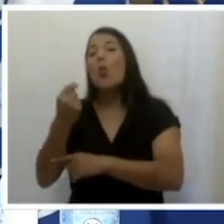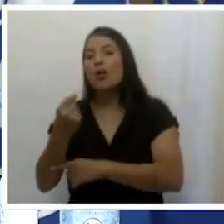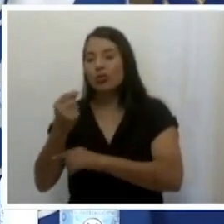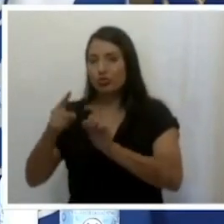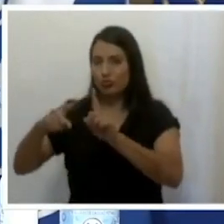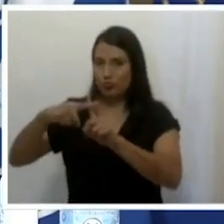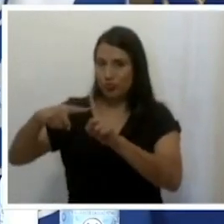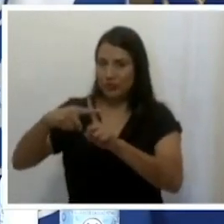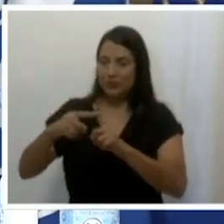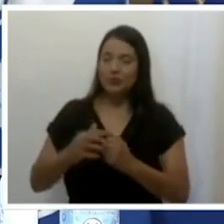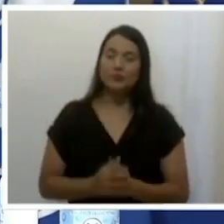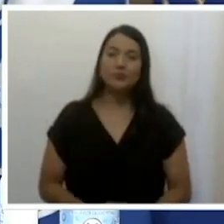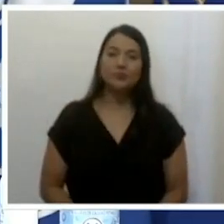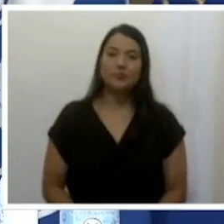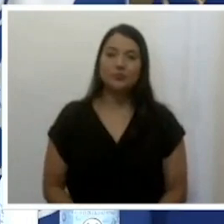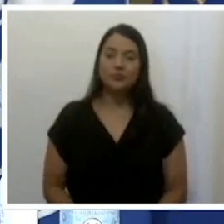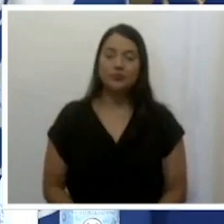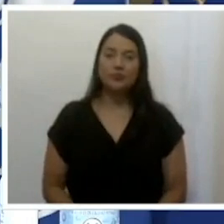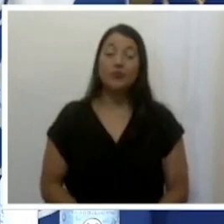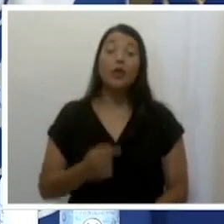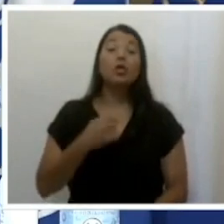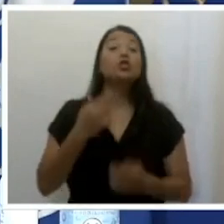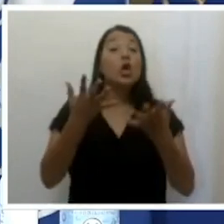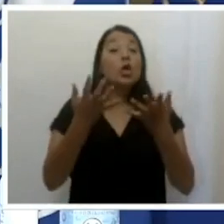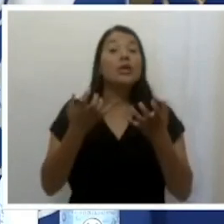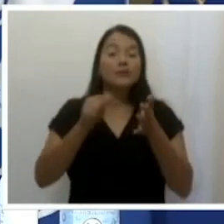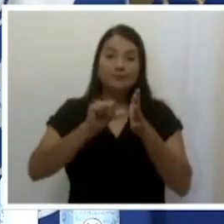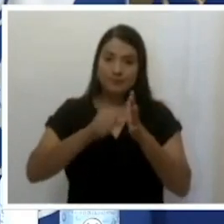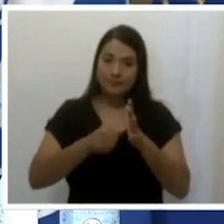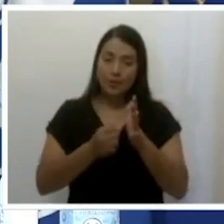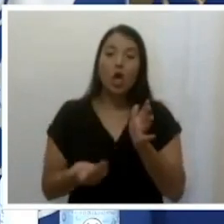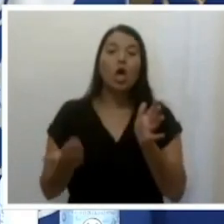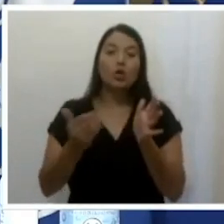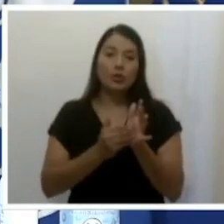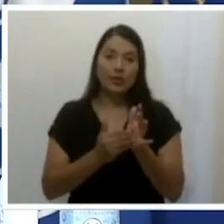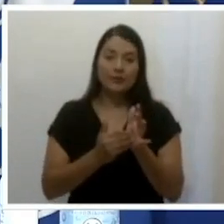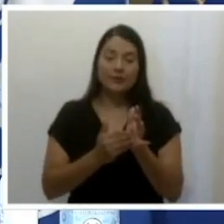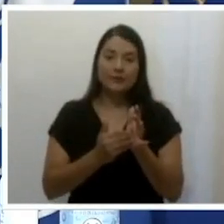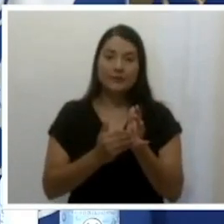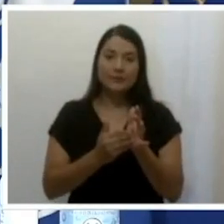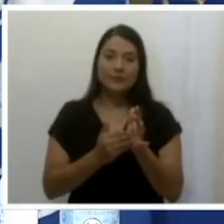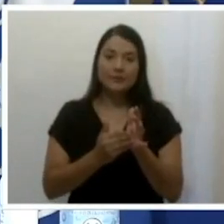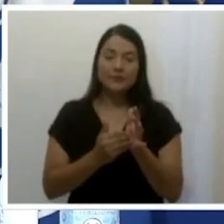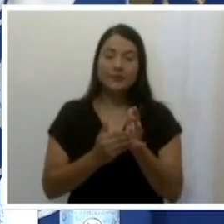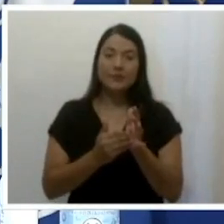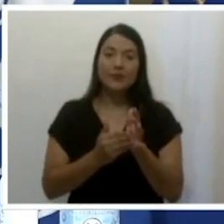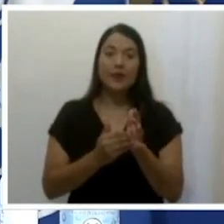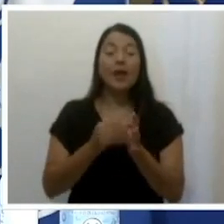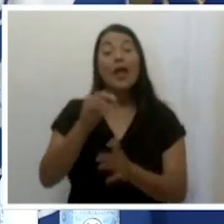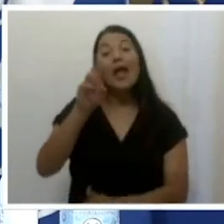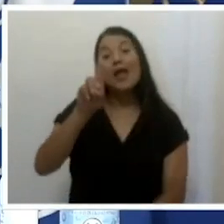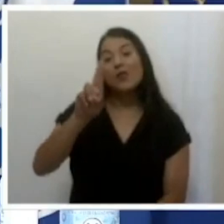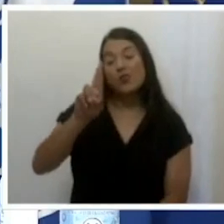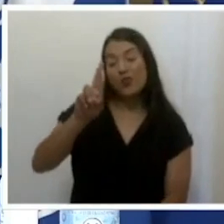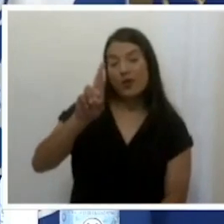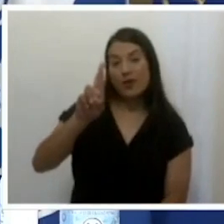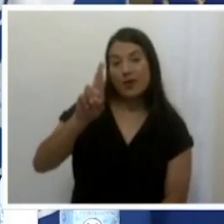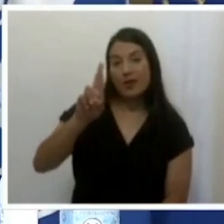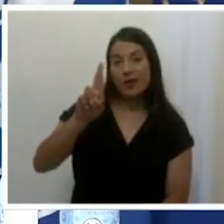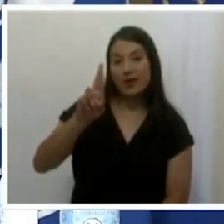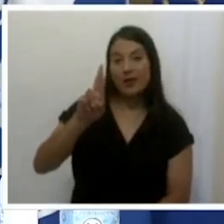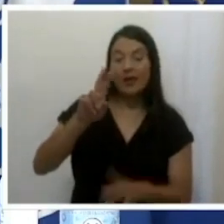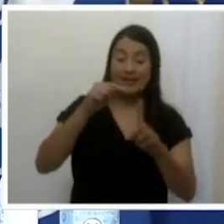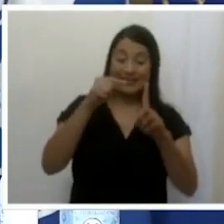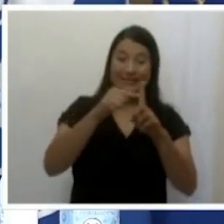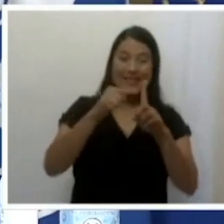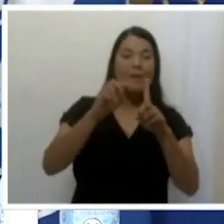que sí quisiera resaltar, de nuevo, es que el R, la tasa